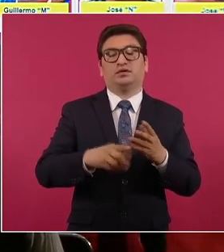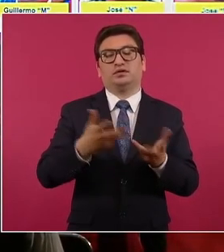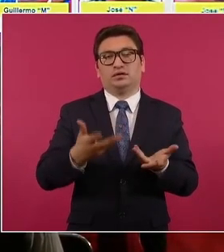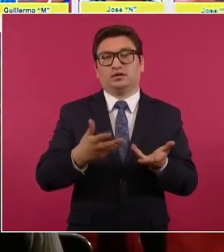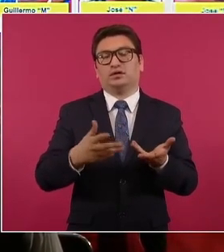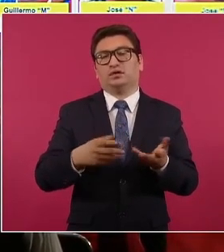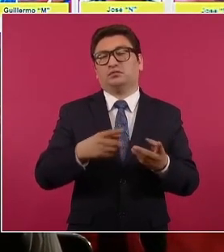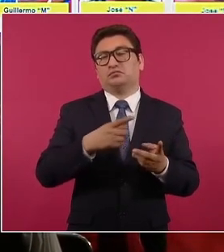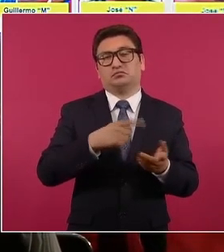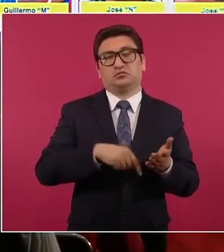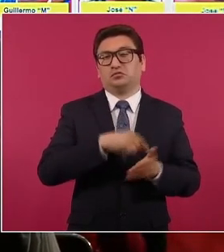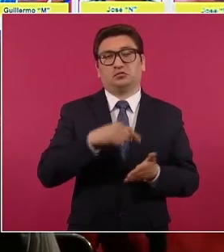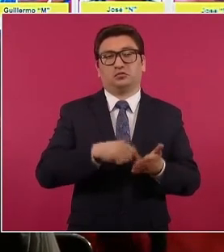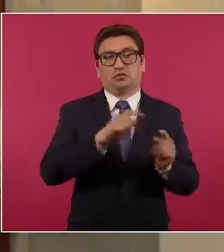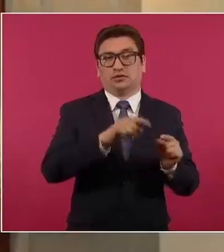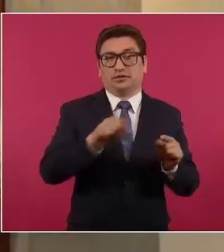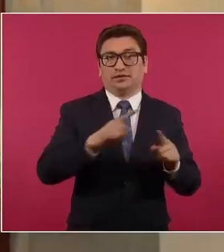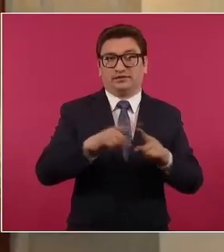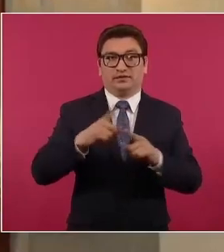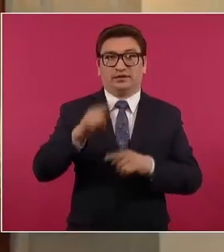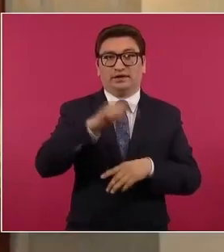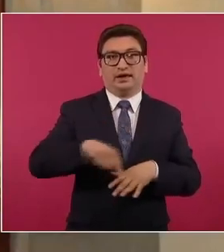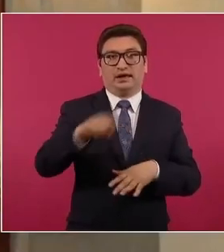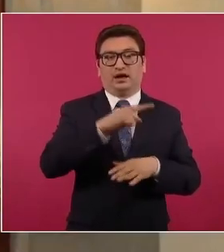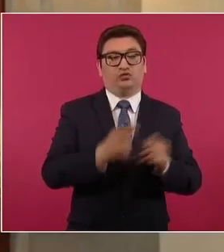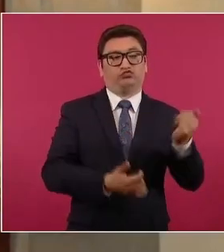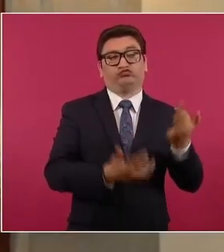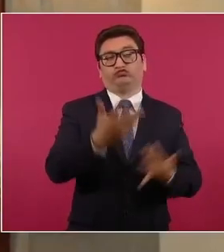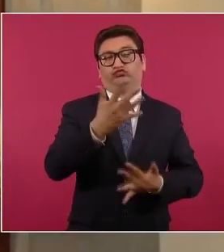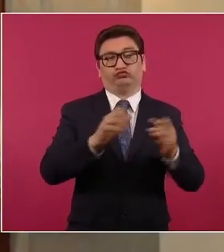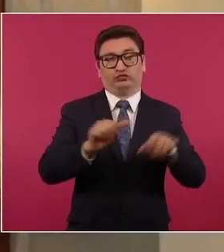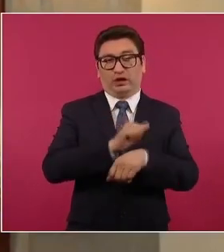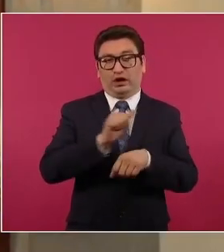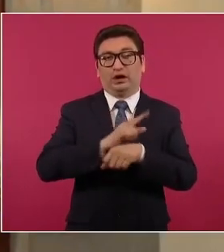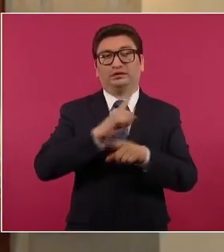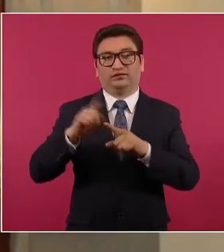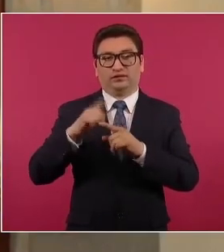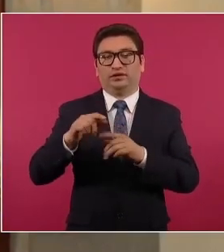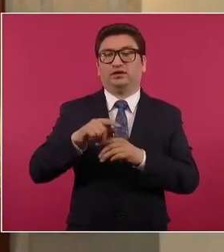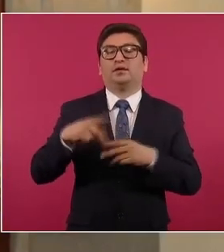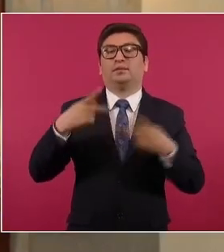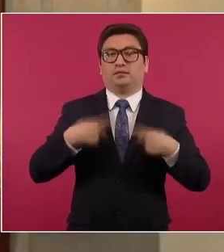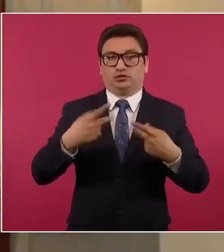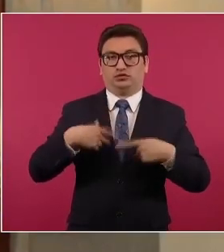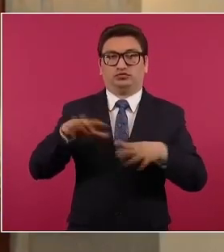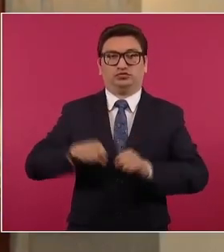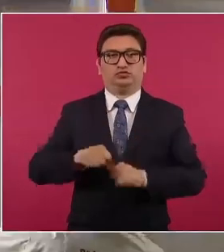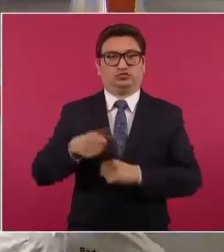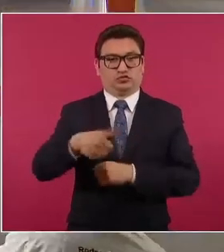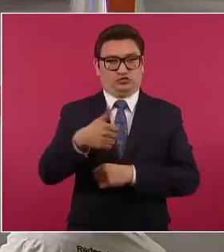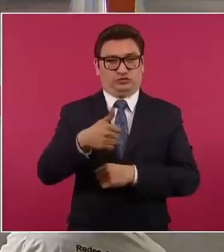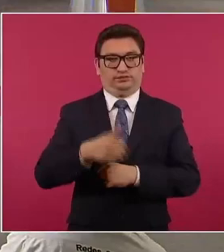incendios de vehículos y bloqueos, hay once detenidos.